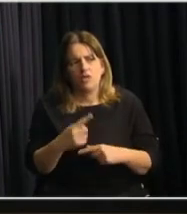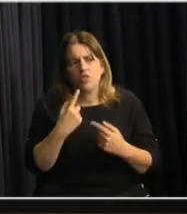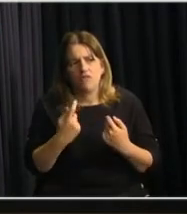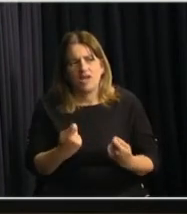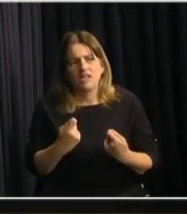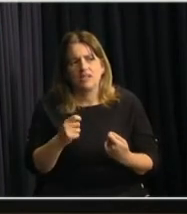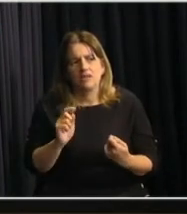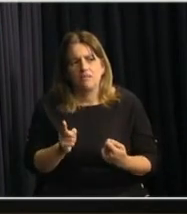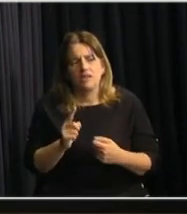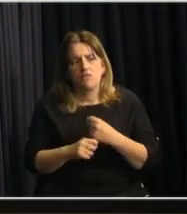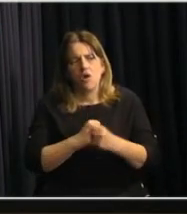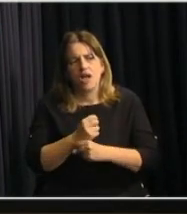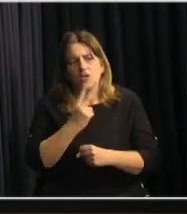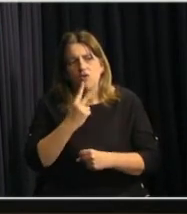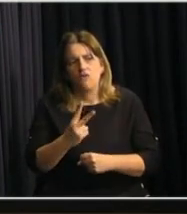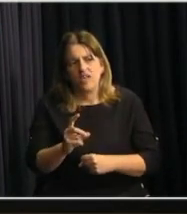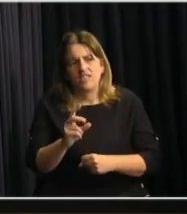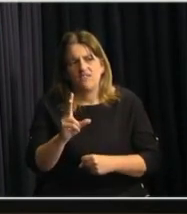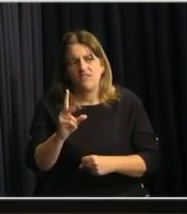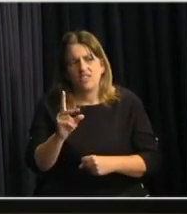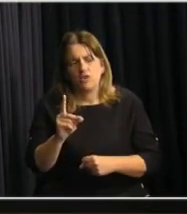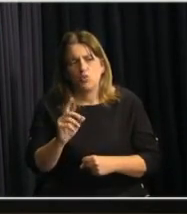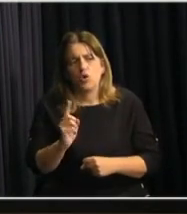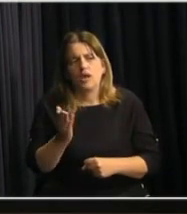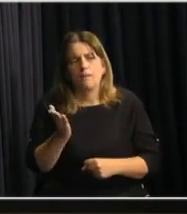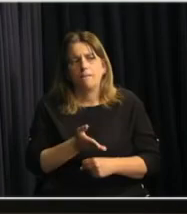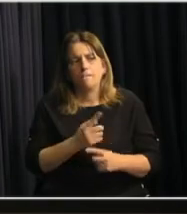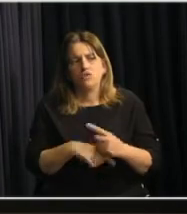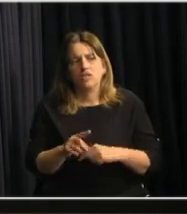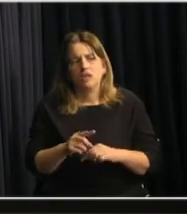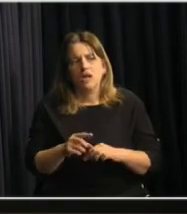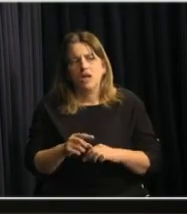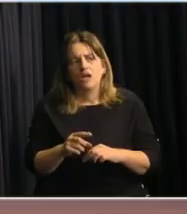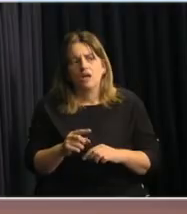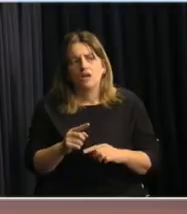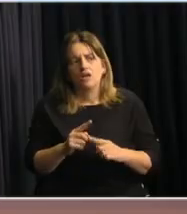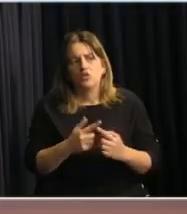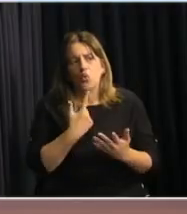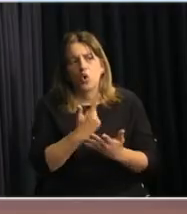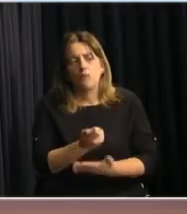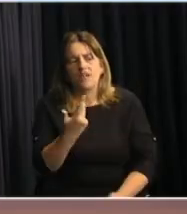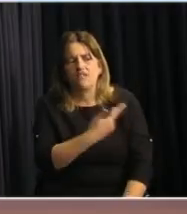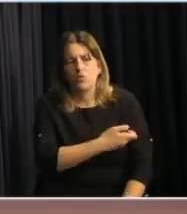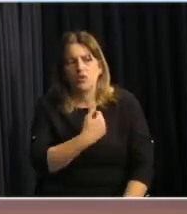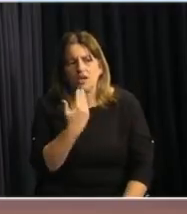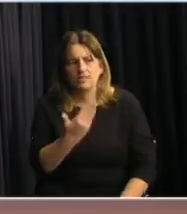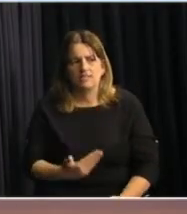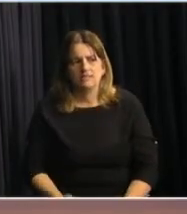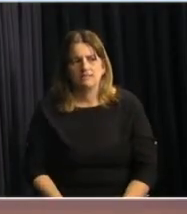bajo ese concepto en el 2021 y qué porcentaje corresponderá a la compra de vacunas? Gracias.